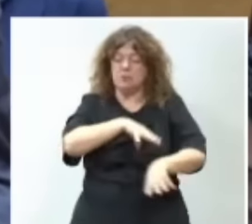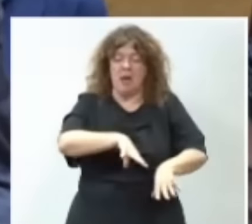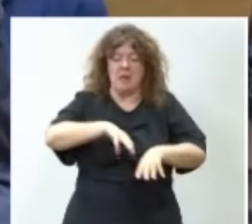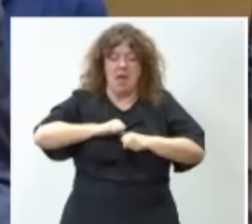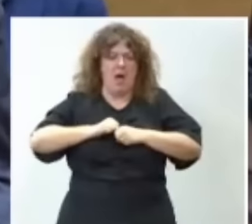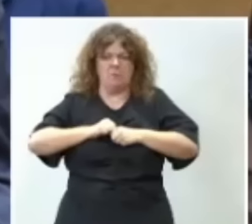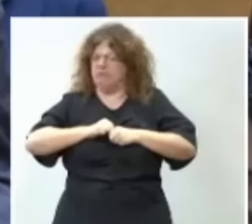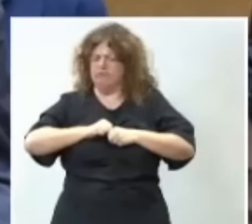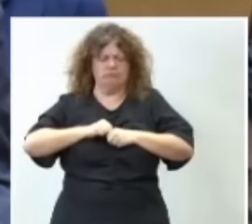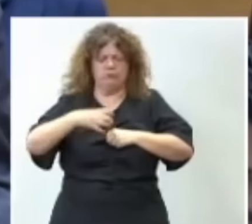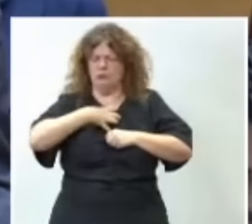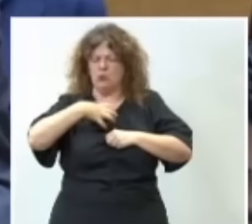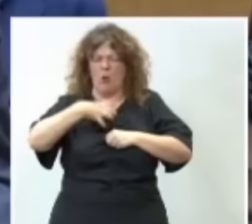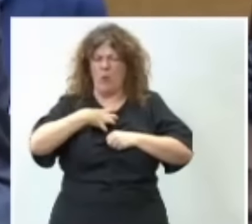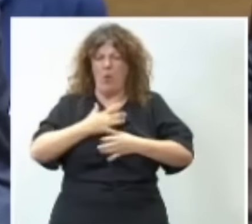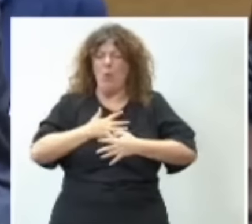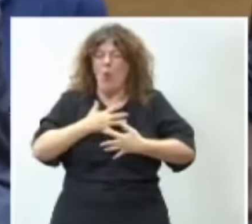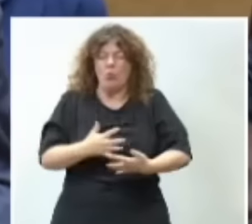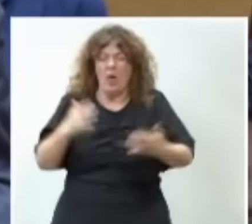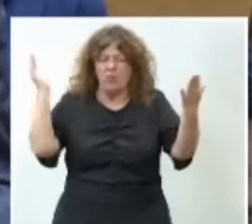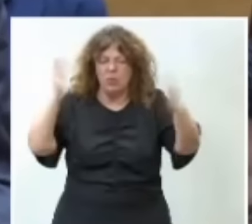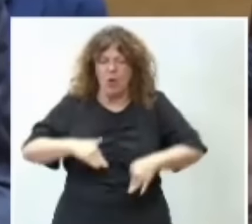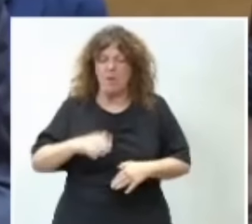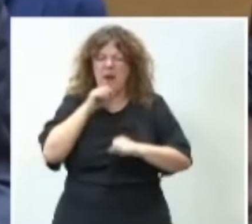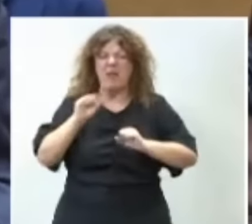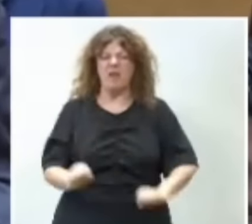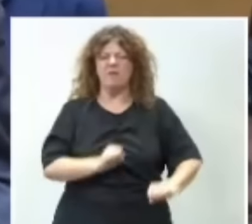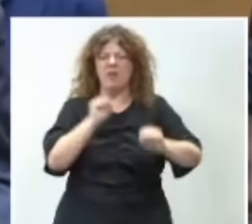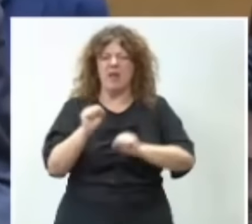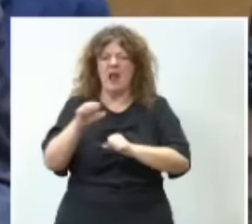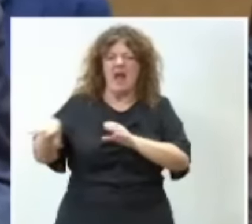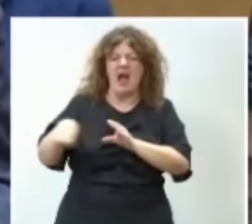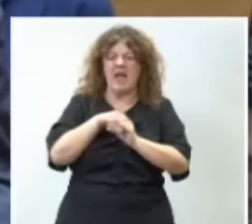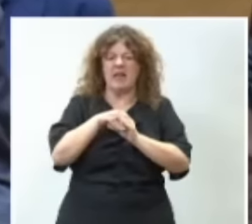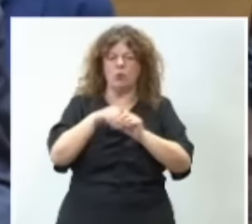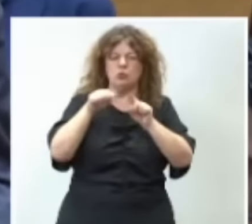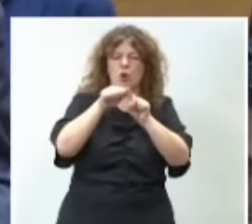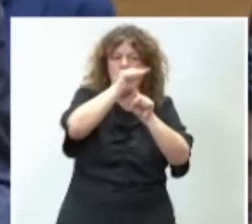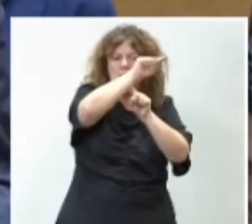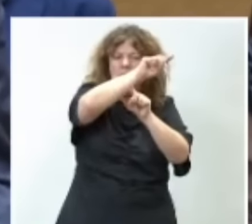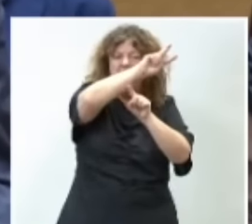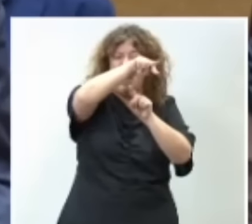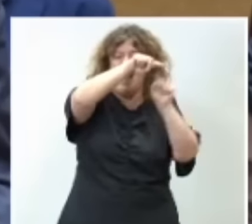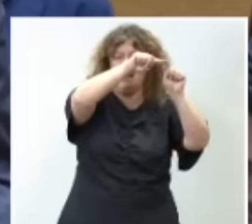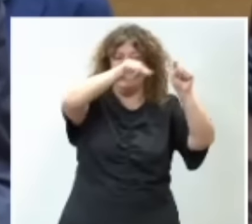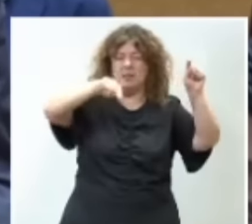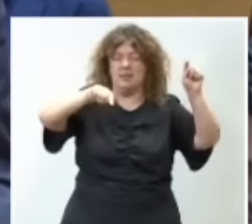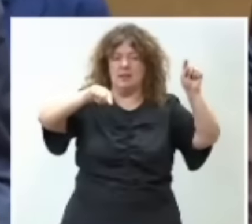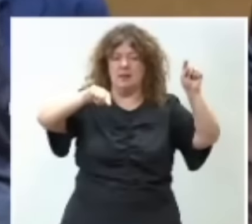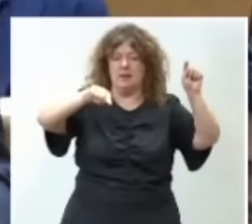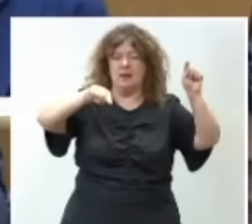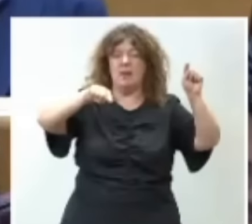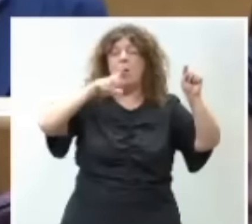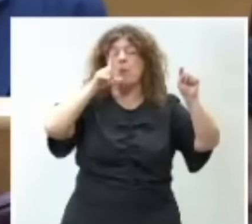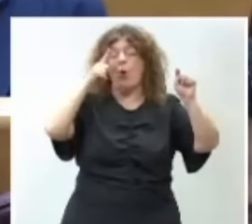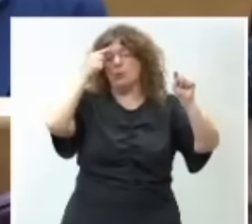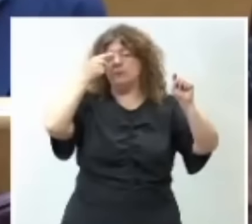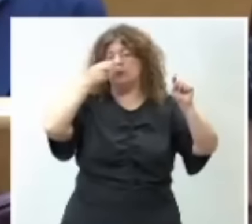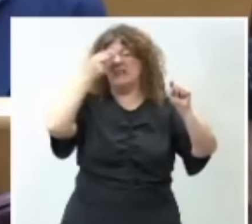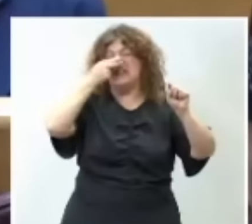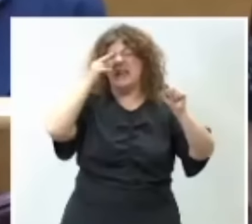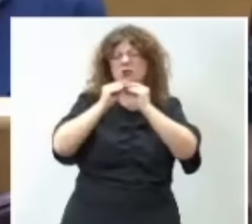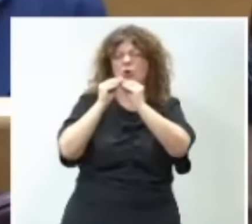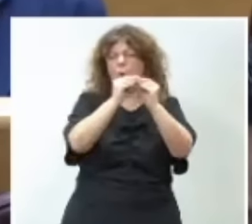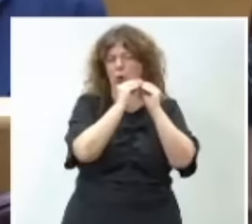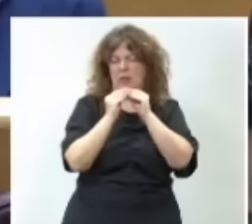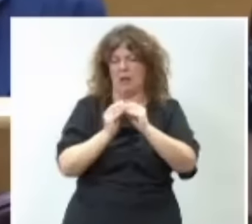no tuvo la voluntad, para defender la inclusión del tramo gallego entre los proyectos de interés comunitario. O se lo